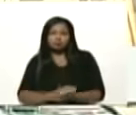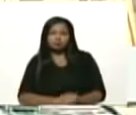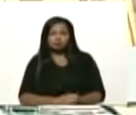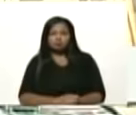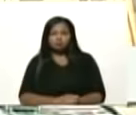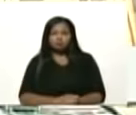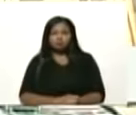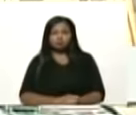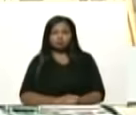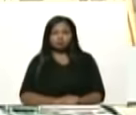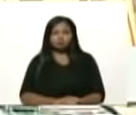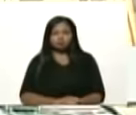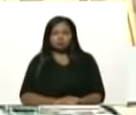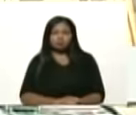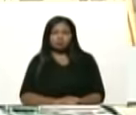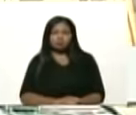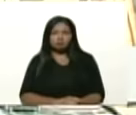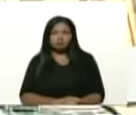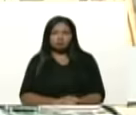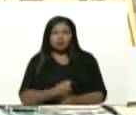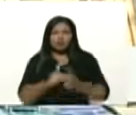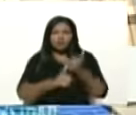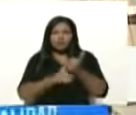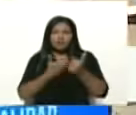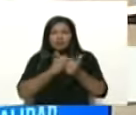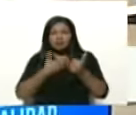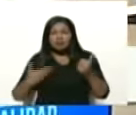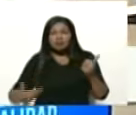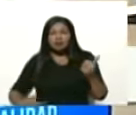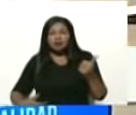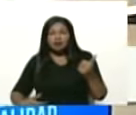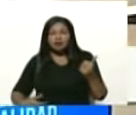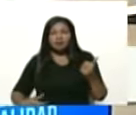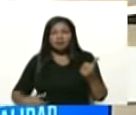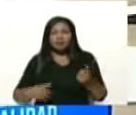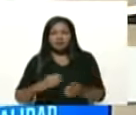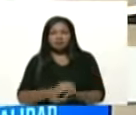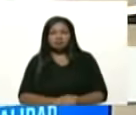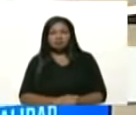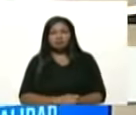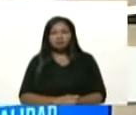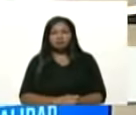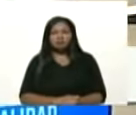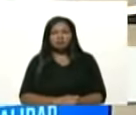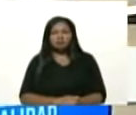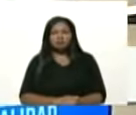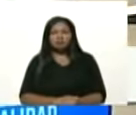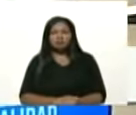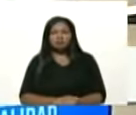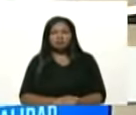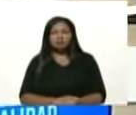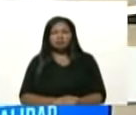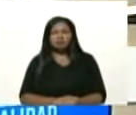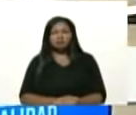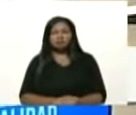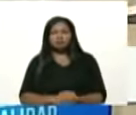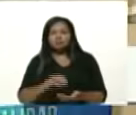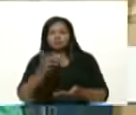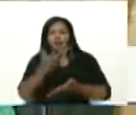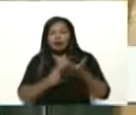Señora vicepresidenta, la espida las cartas firmadas